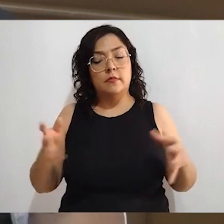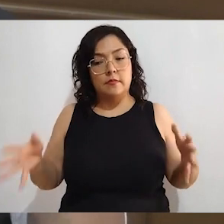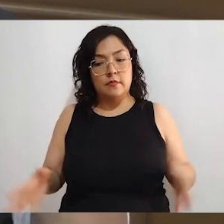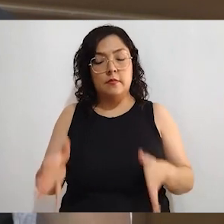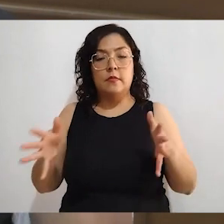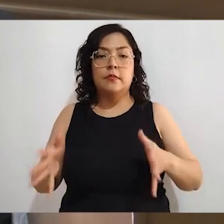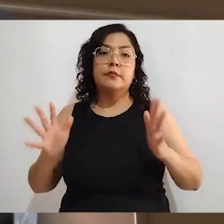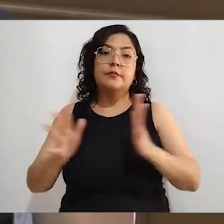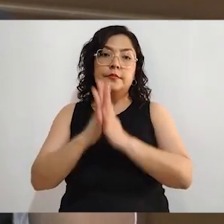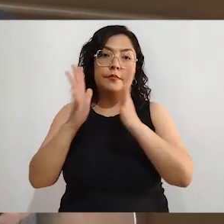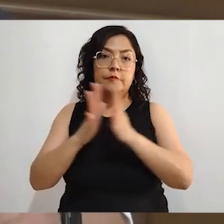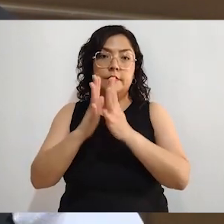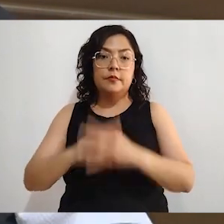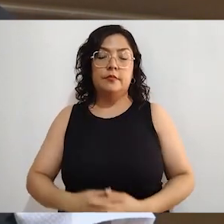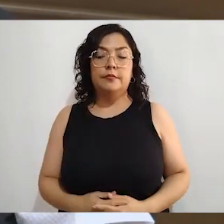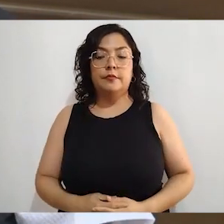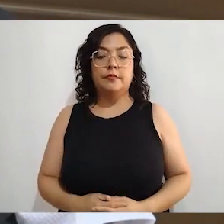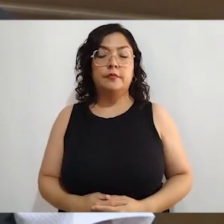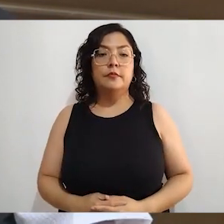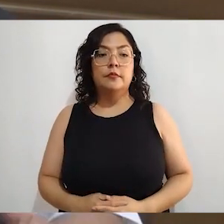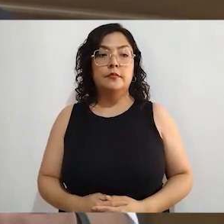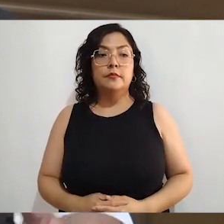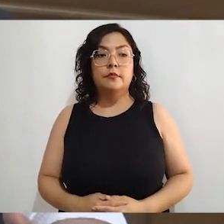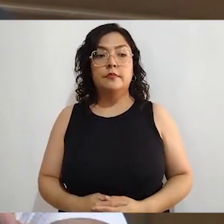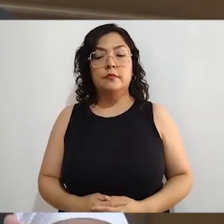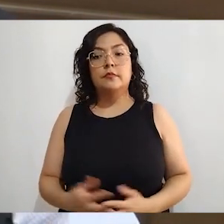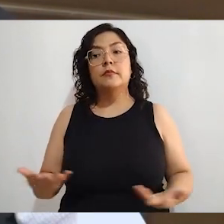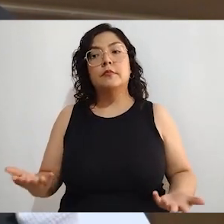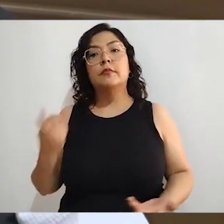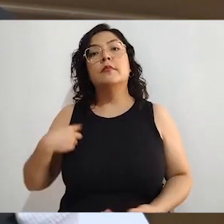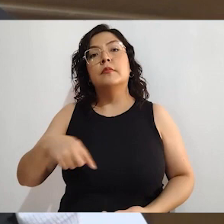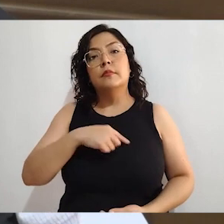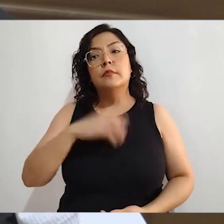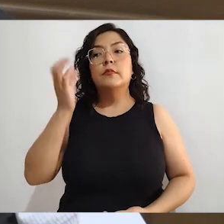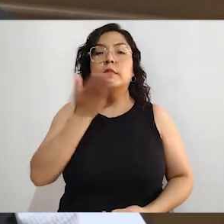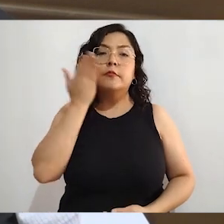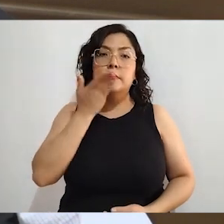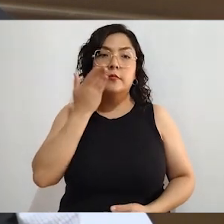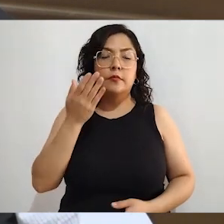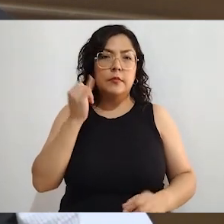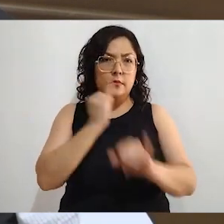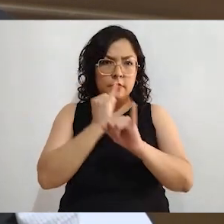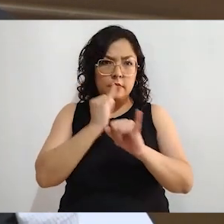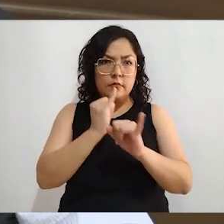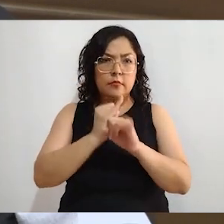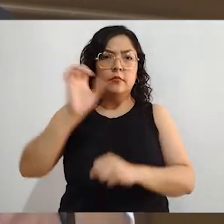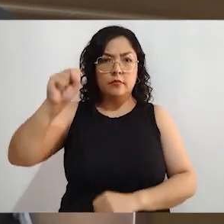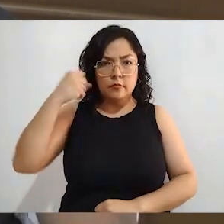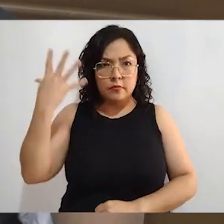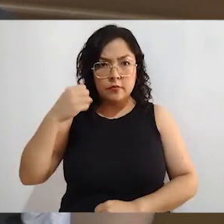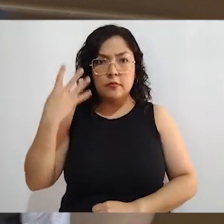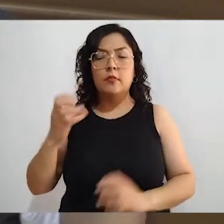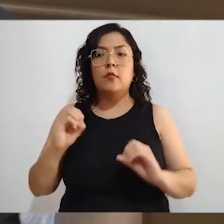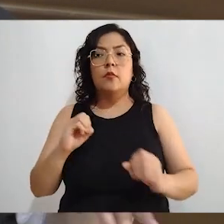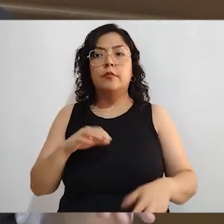siempre se hace, reitero, porque son muy efectivos por los webinars, las conferencias, los paneles y otras